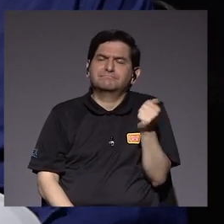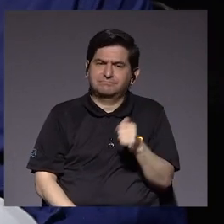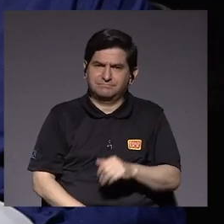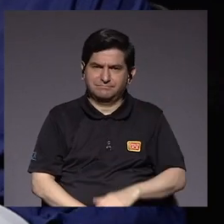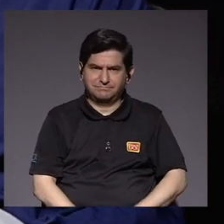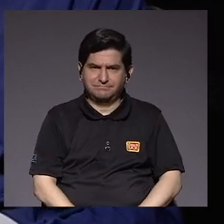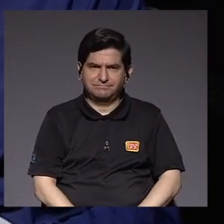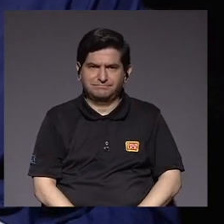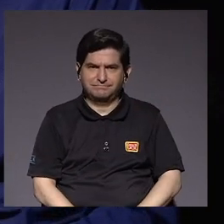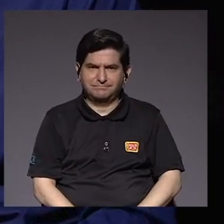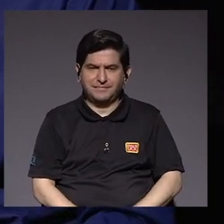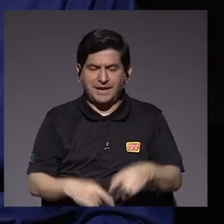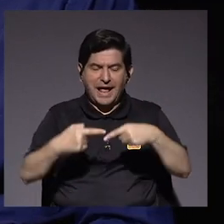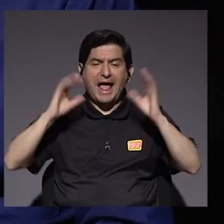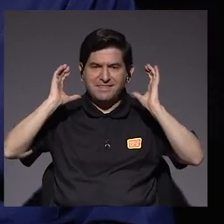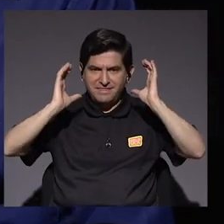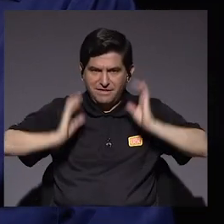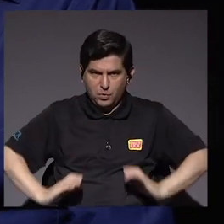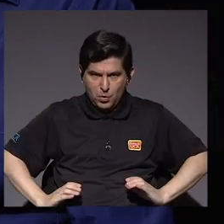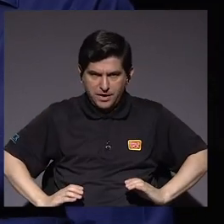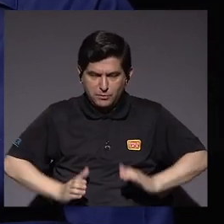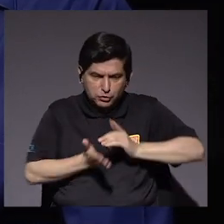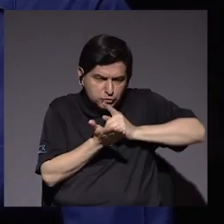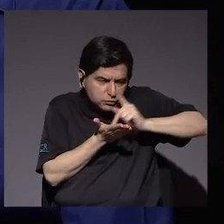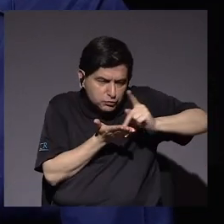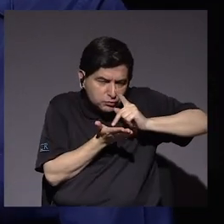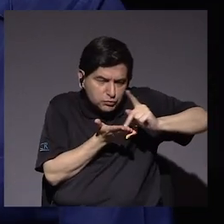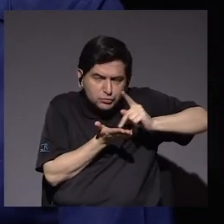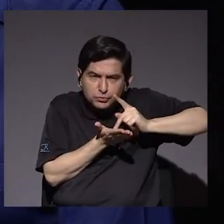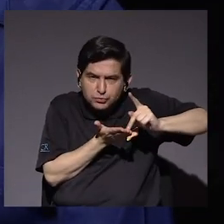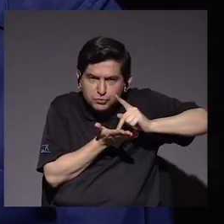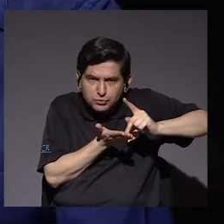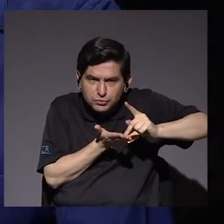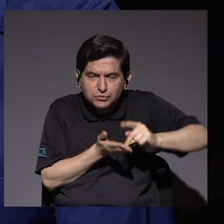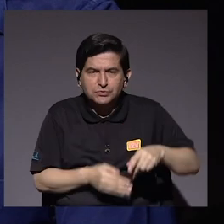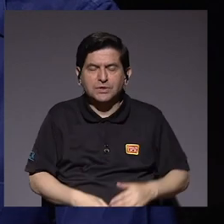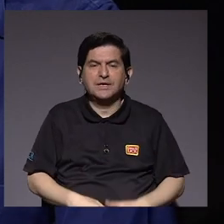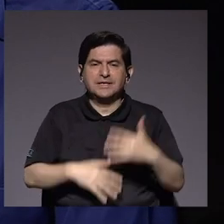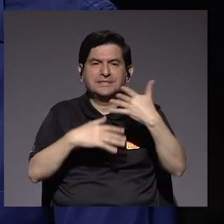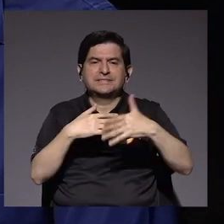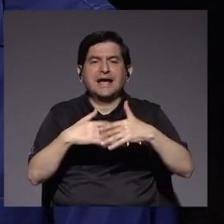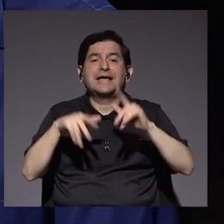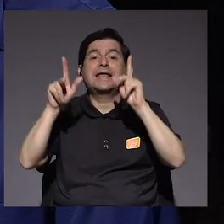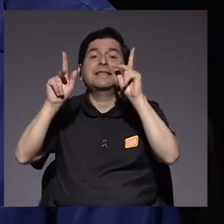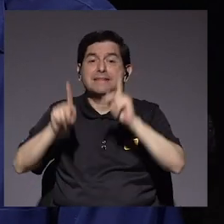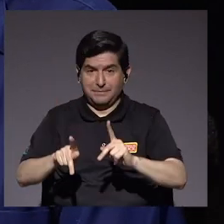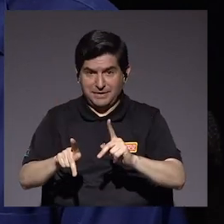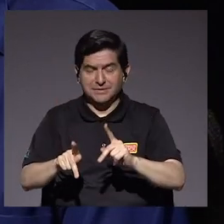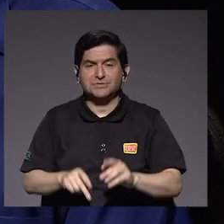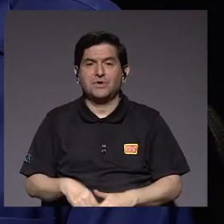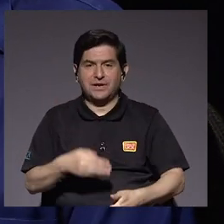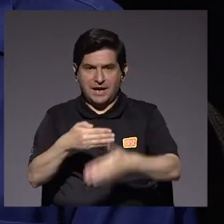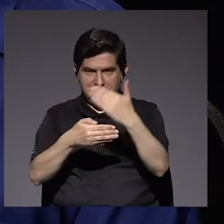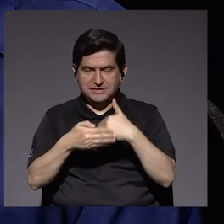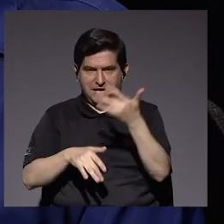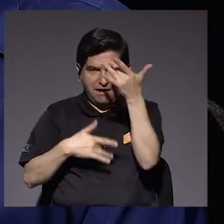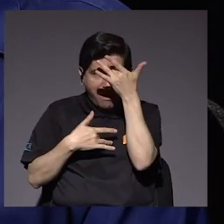que los anticuerpos purificados de la sangre de los pacientes